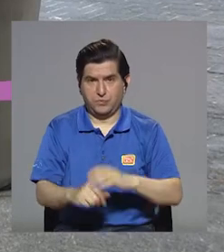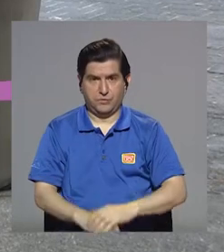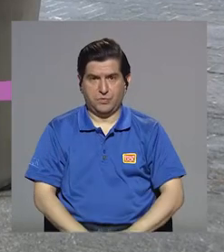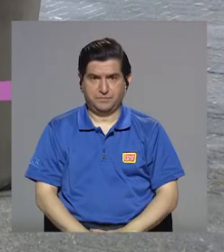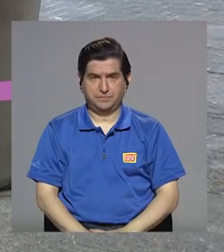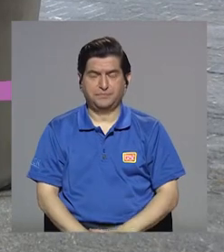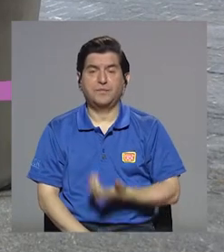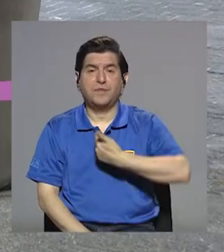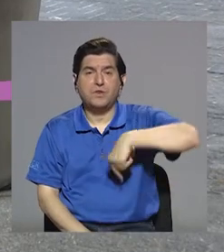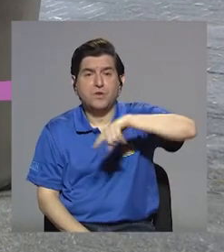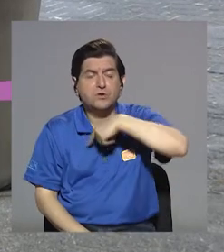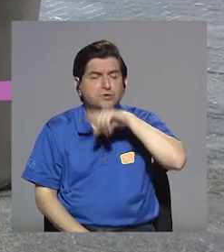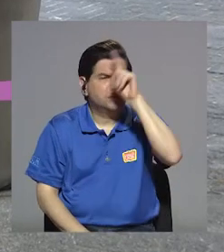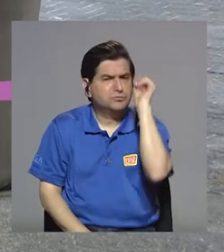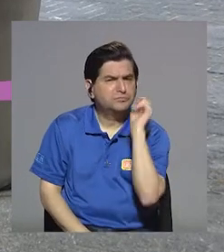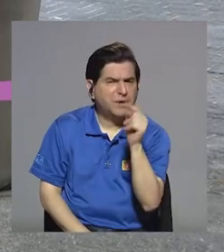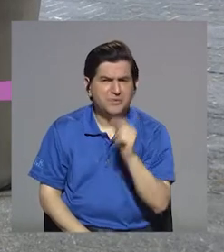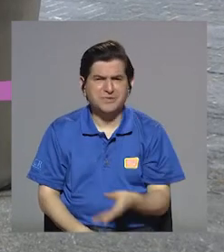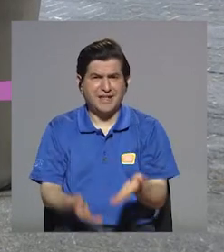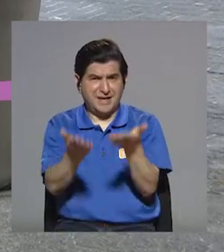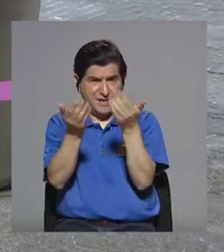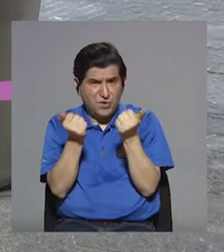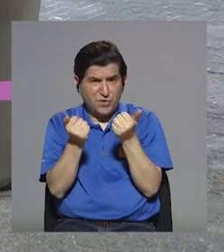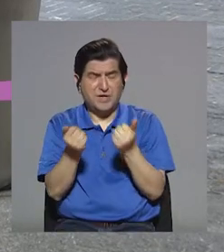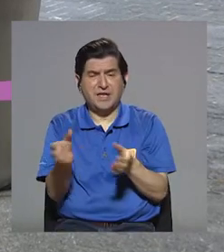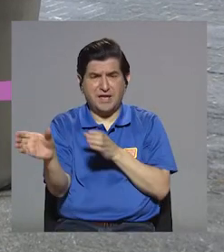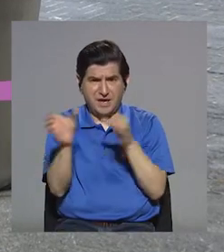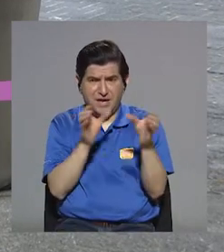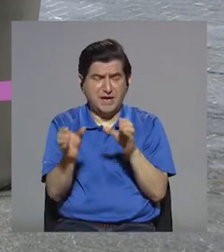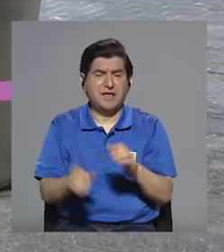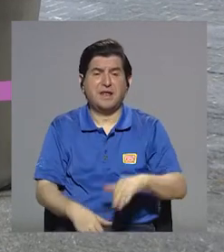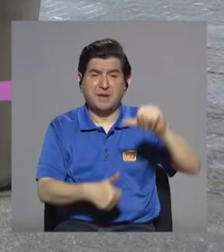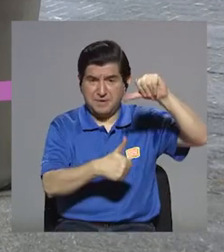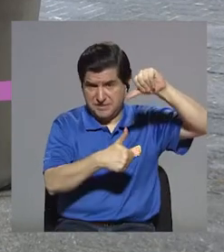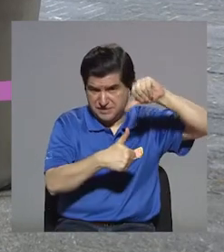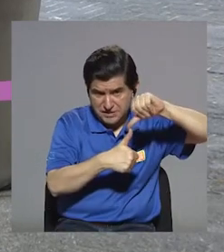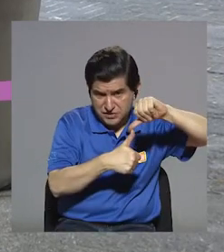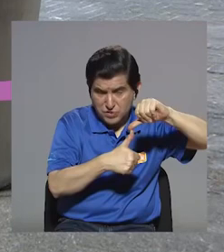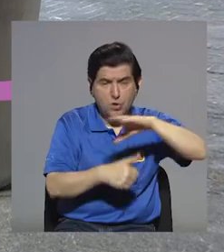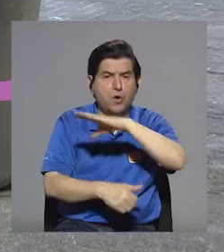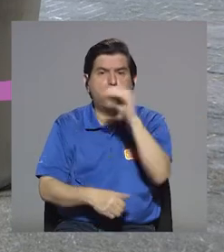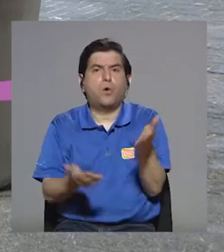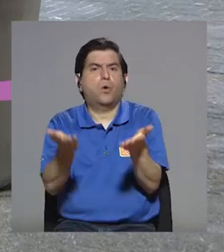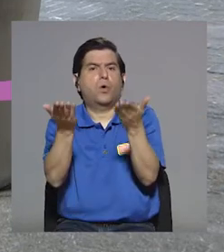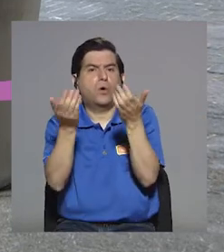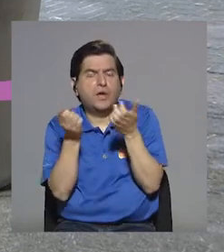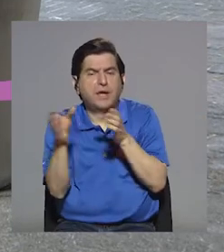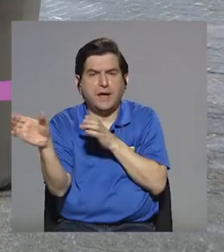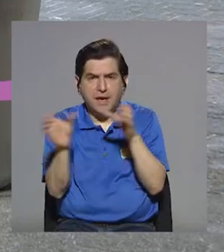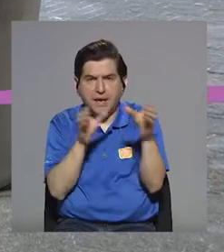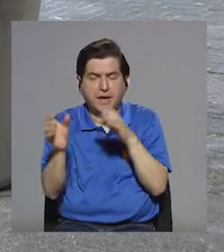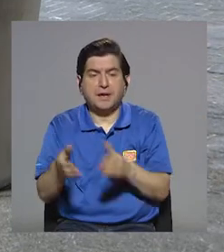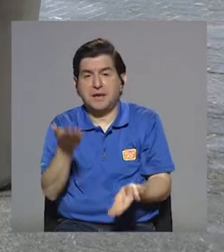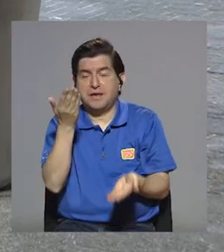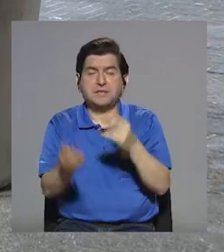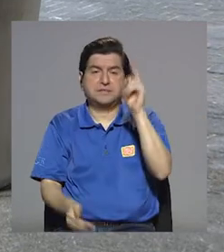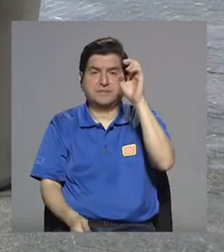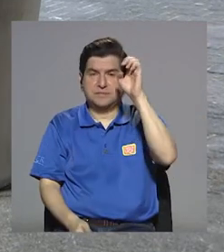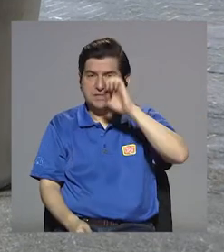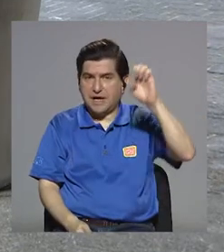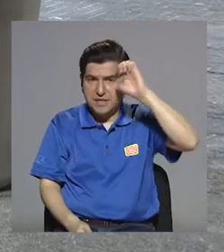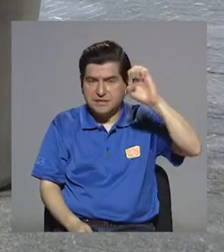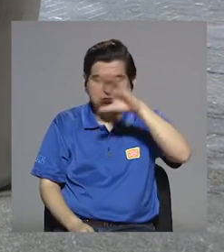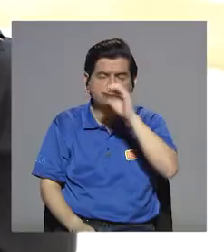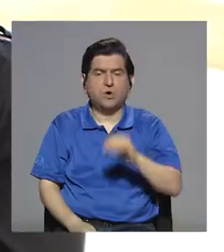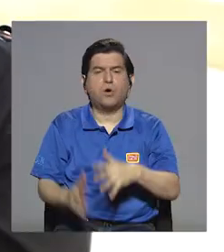Entonces, nosotros le preguntamos si lo desea comercializar aquí en Centroamérica o si lo desea comercializar ya sea en Europa